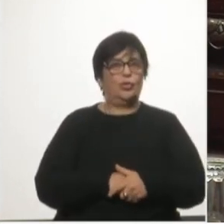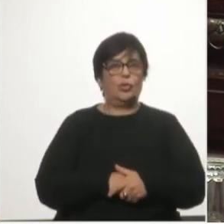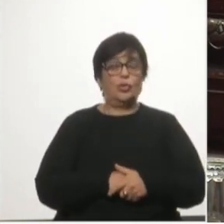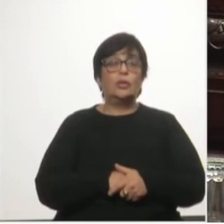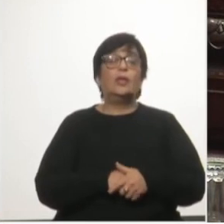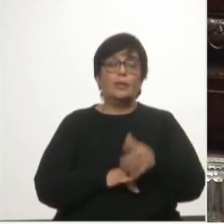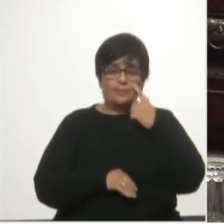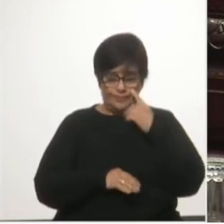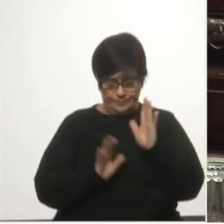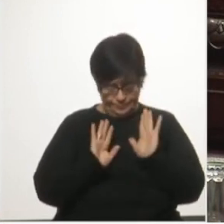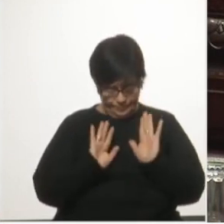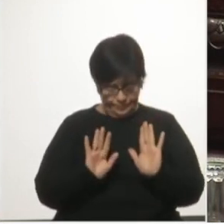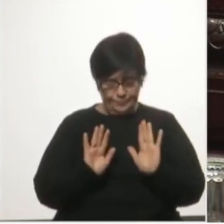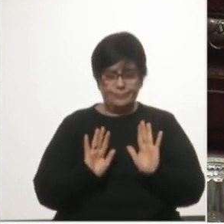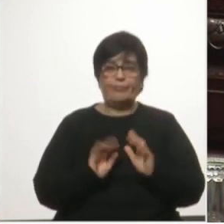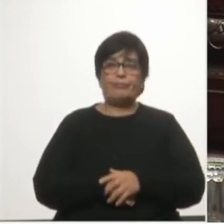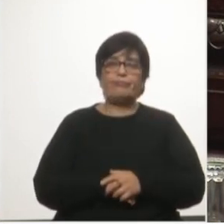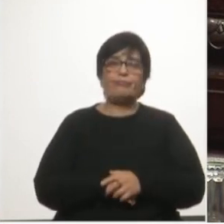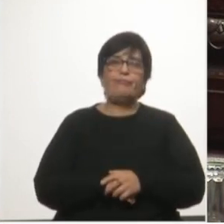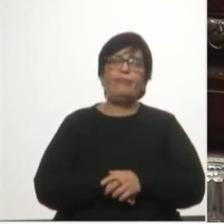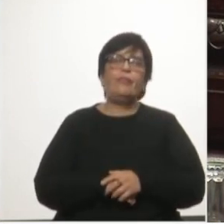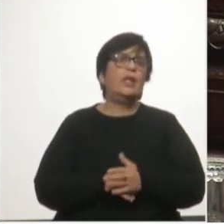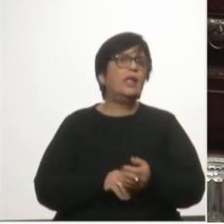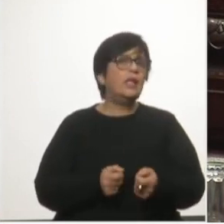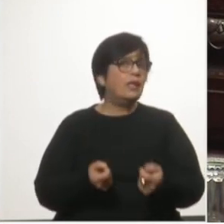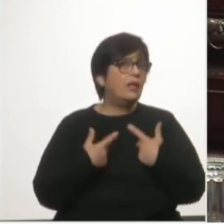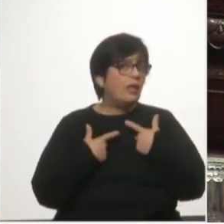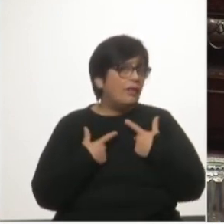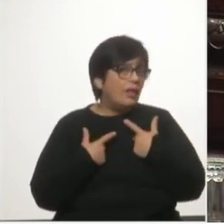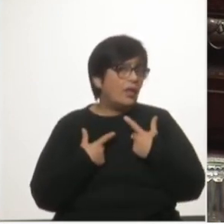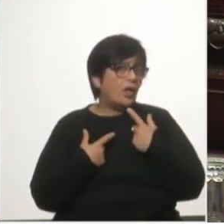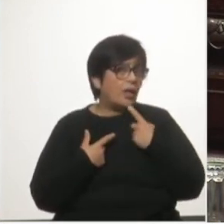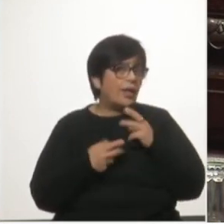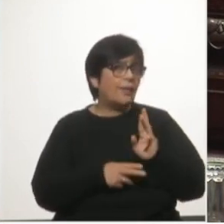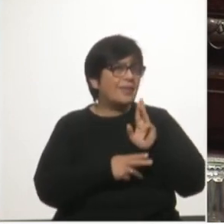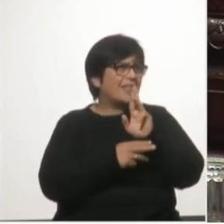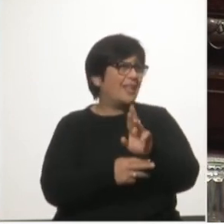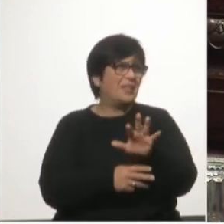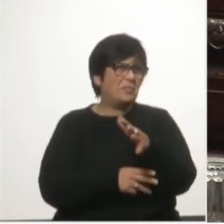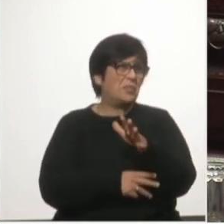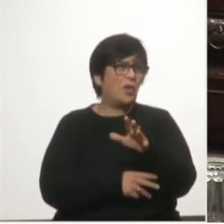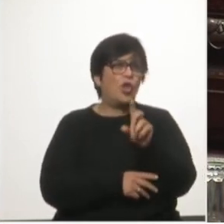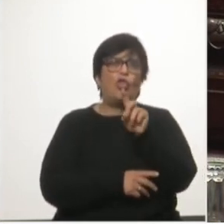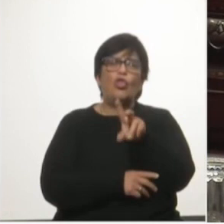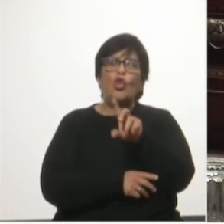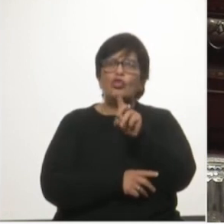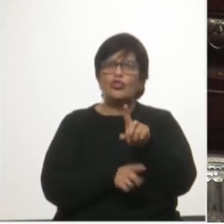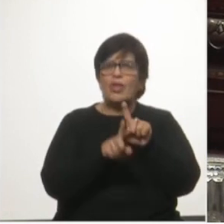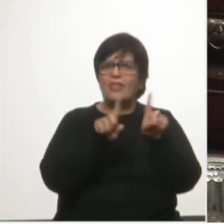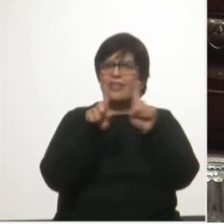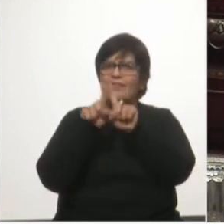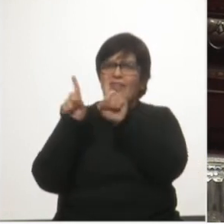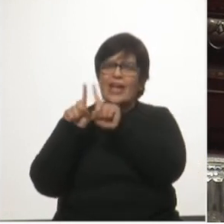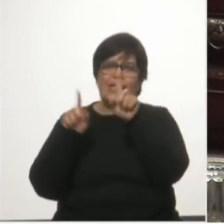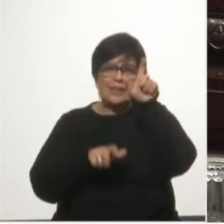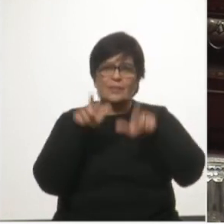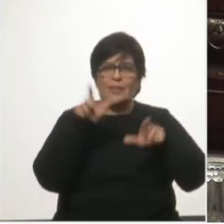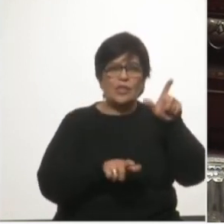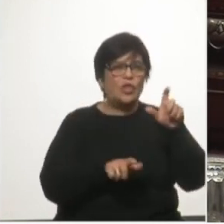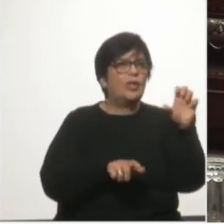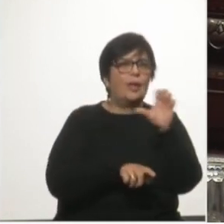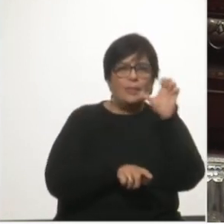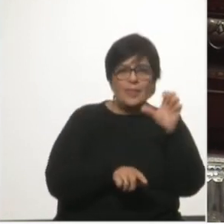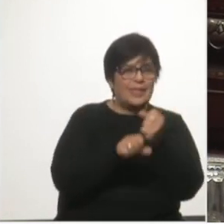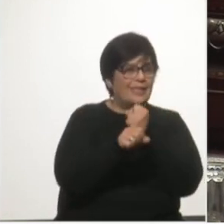Vayamos por partes. Recibimos a representantes de algo más de una docena de operadores y actores